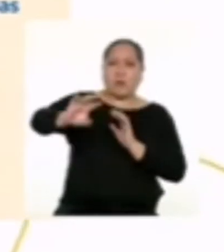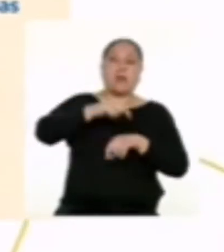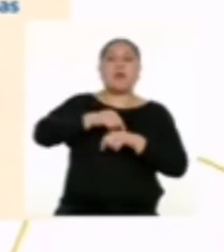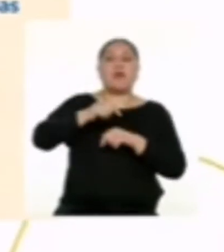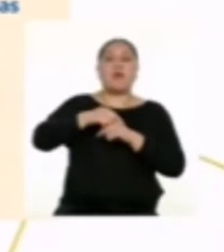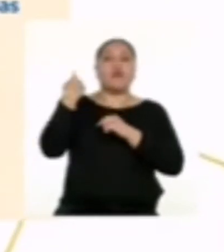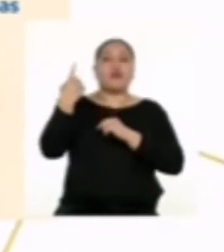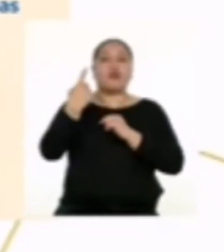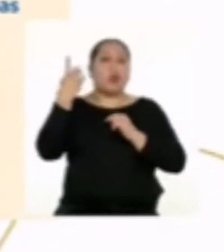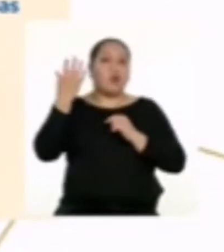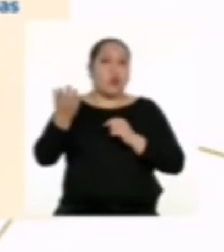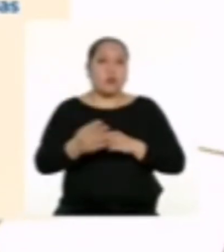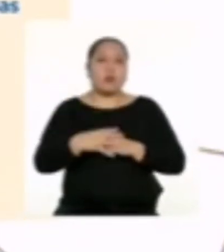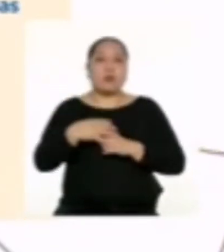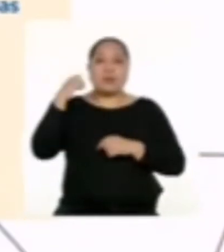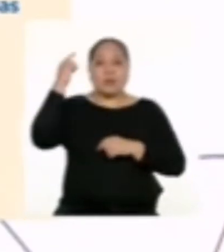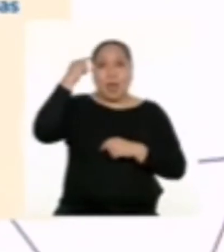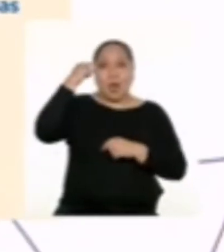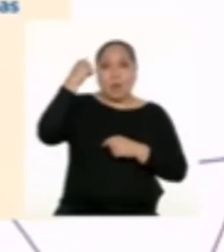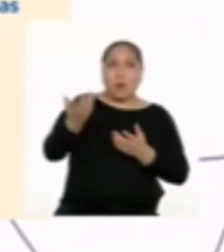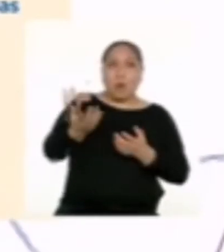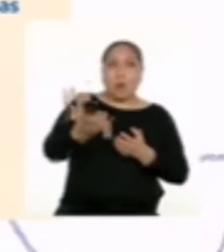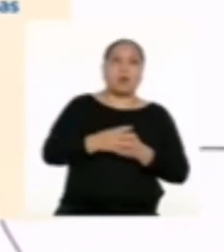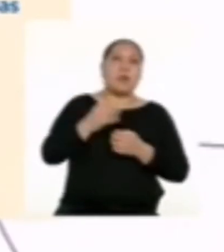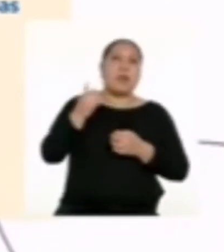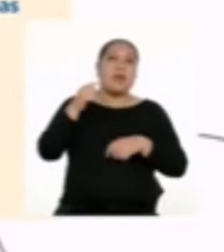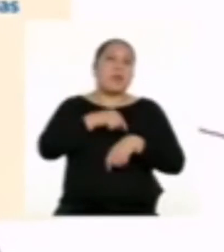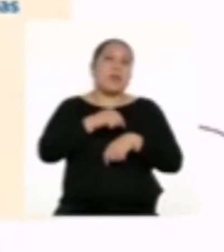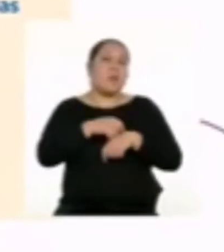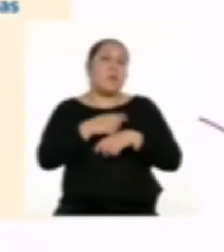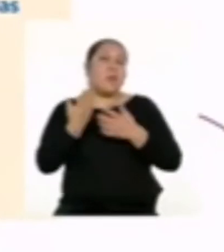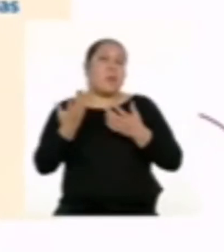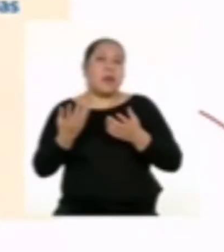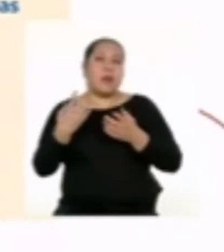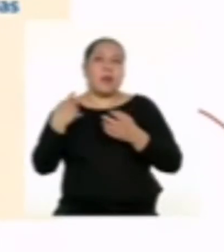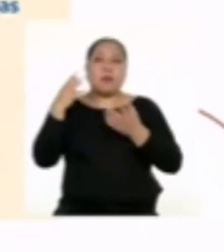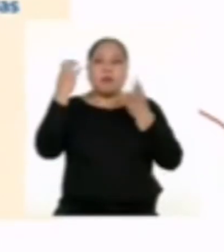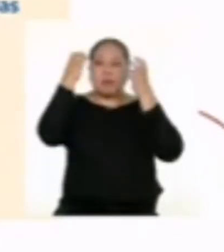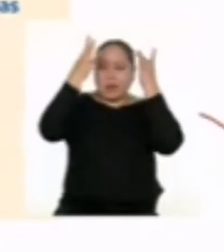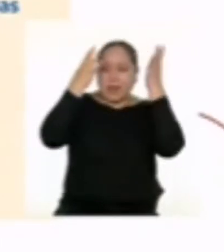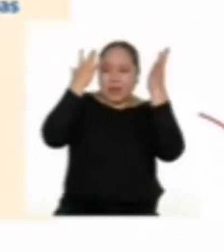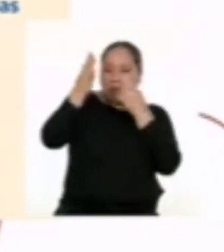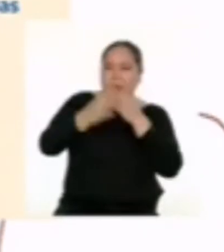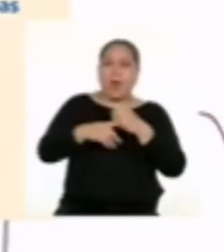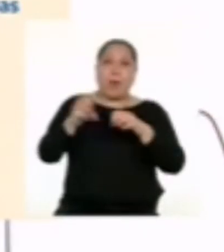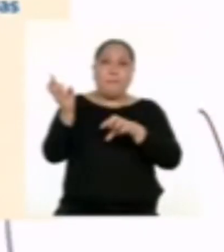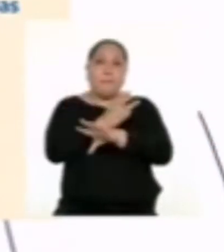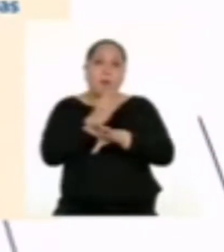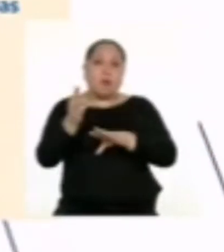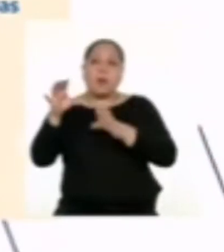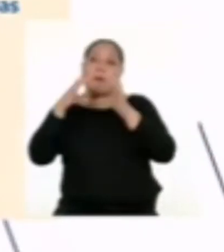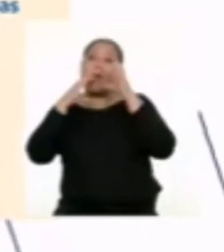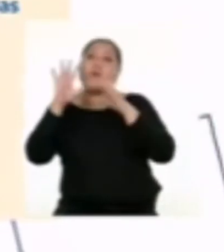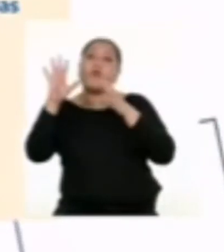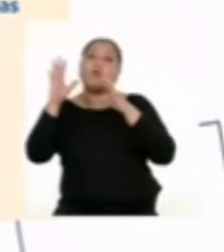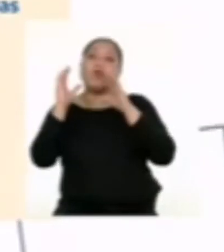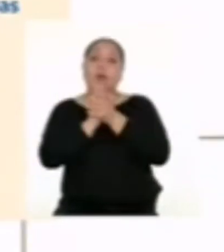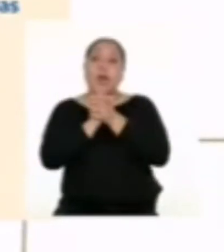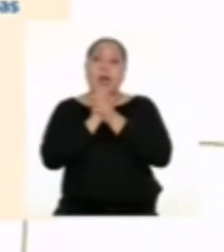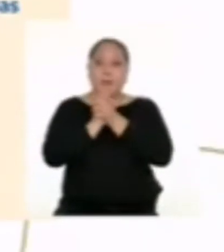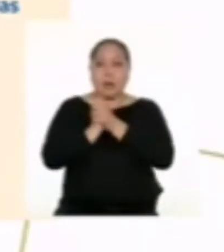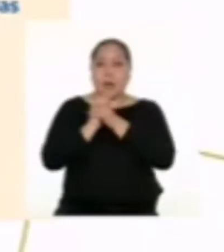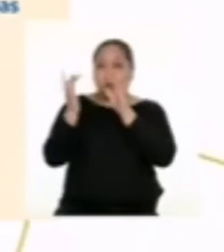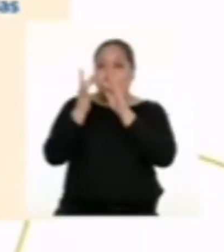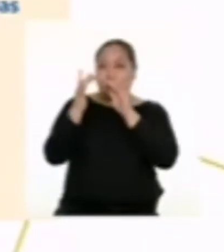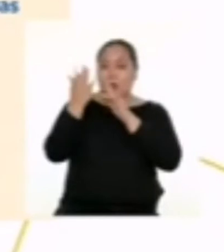para ellos solos, tiempo para la creatividad, la música y para hablar con sus amigos virtualmente. Esto